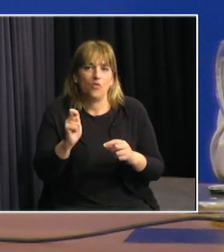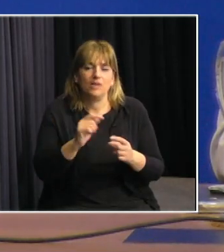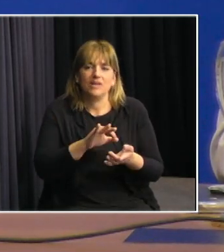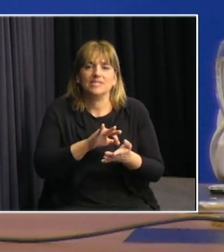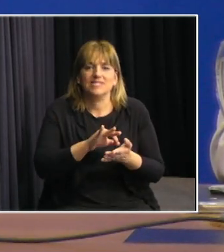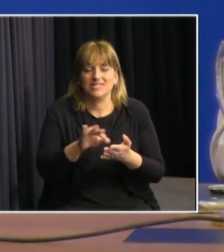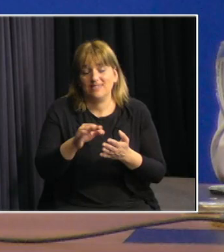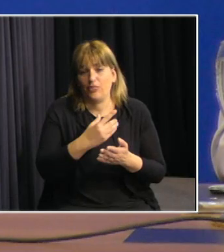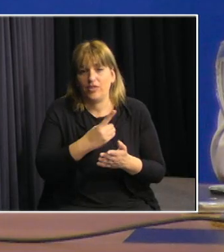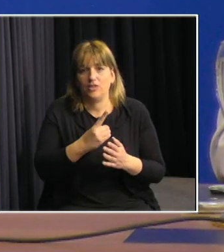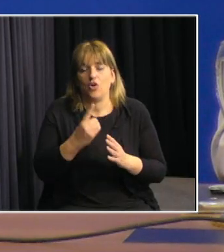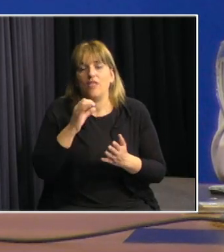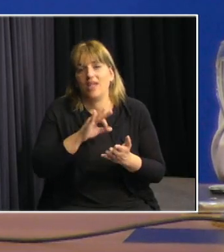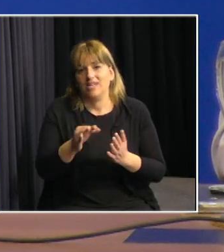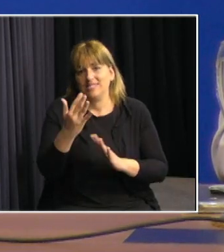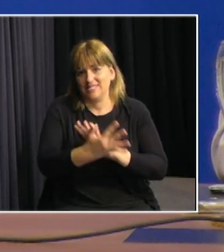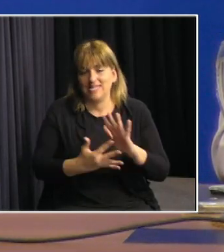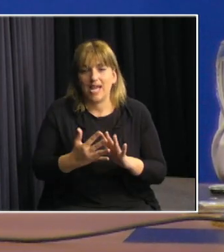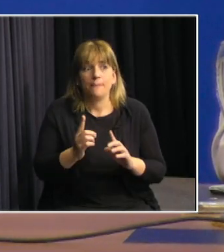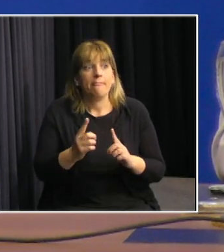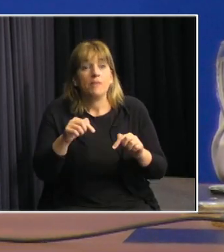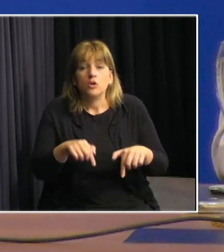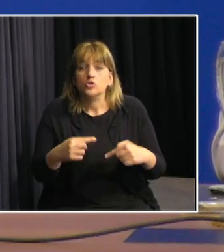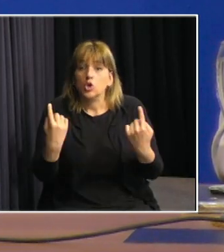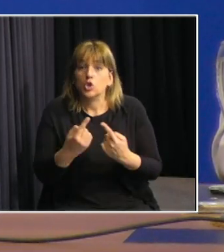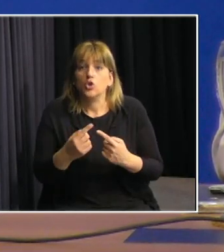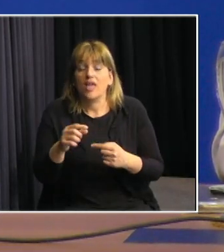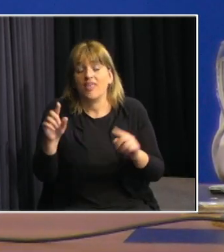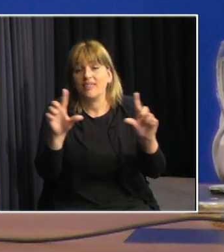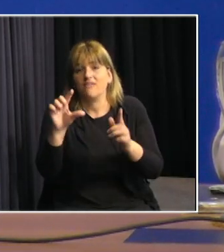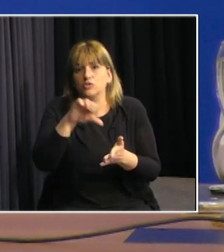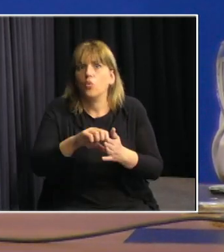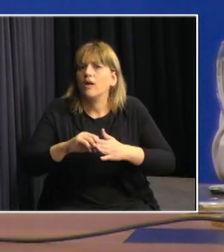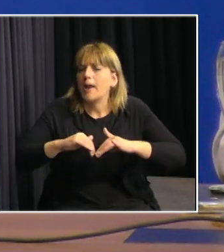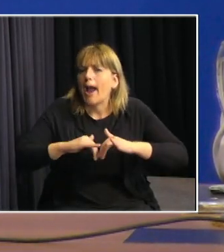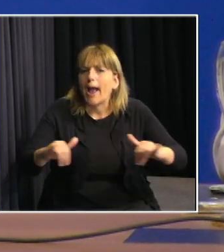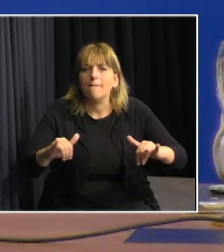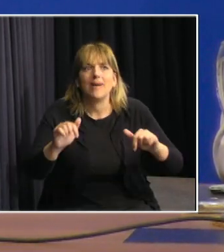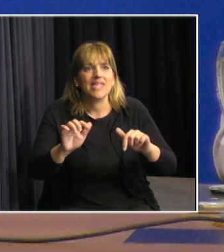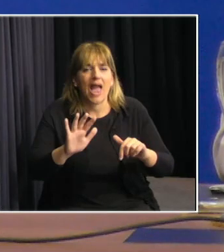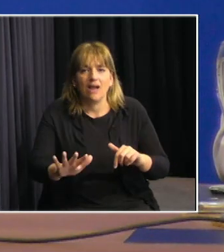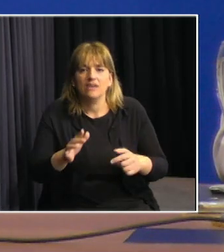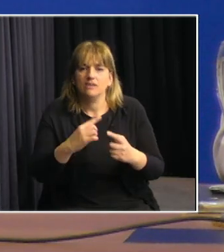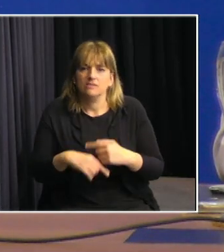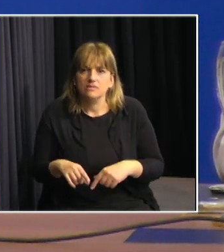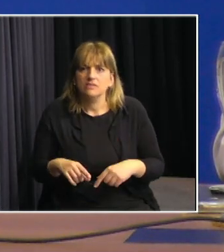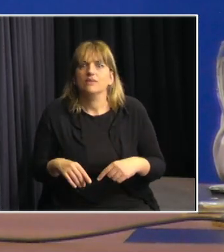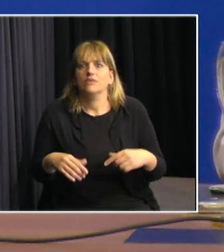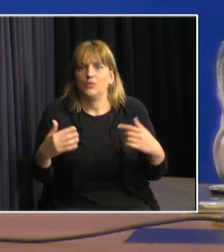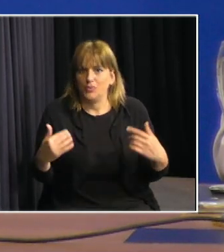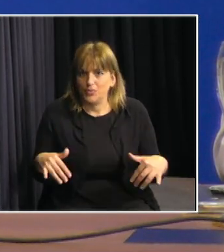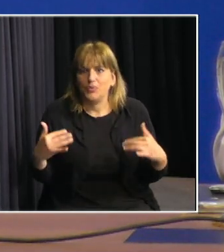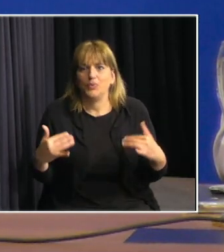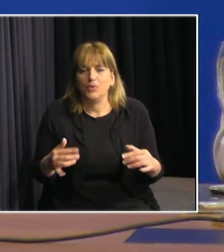SINAE. Desde TV Ciudad estamos convencidos de que todas estas campañas de bien público tienen que